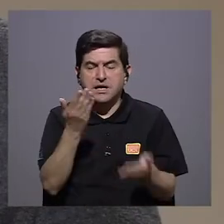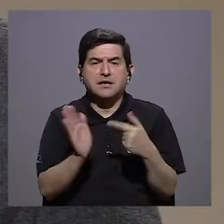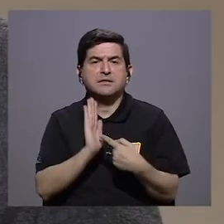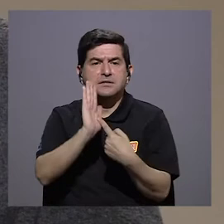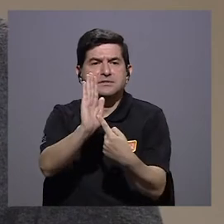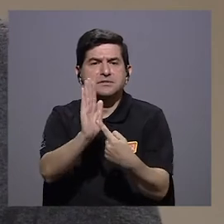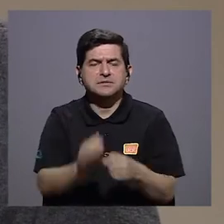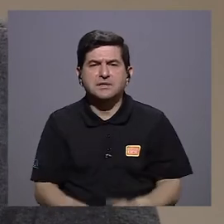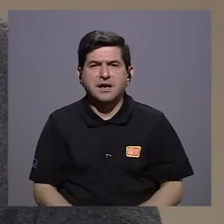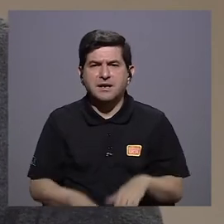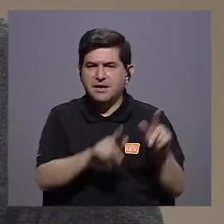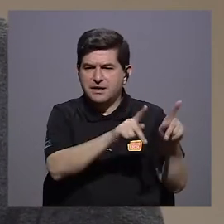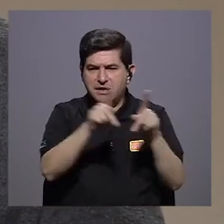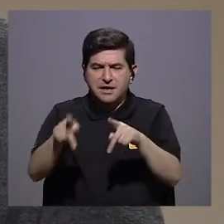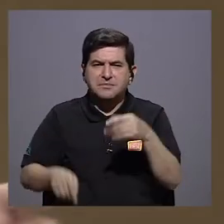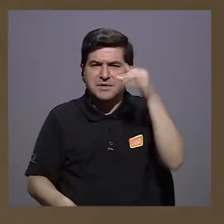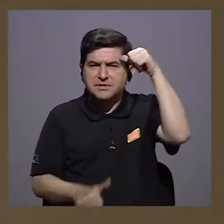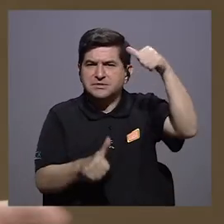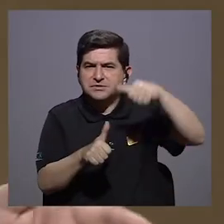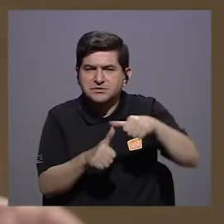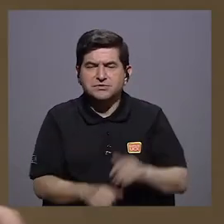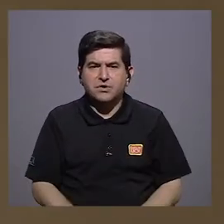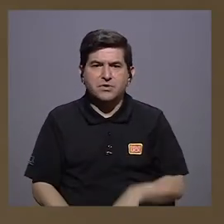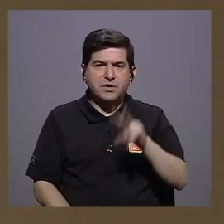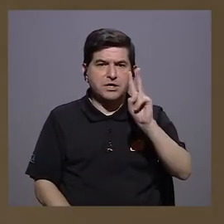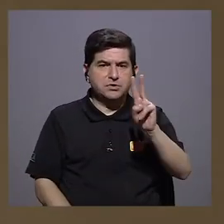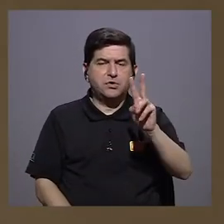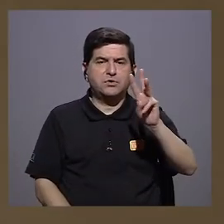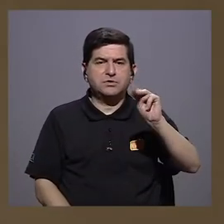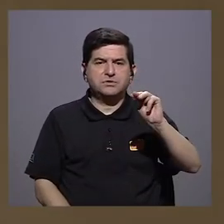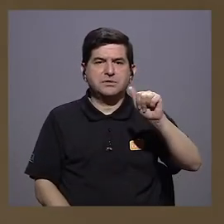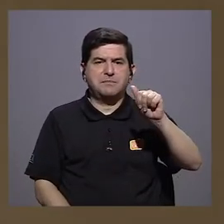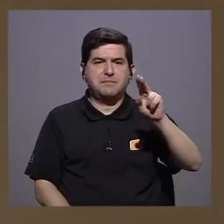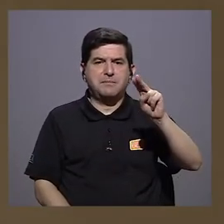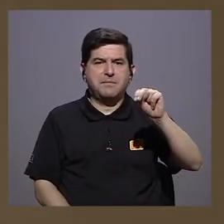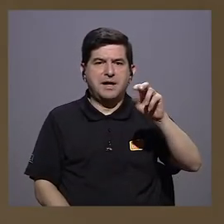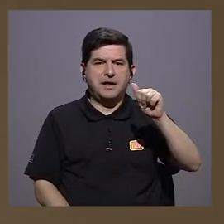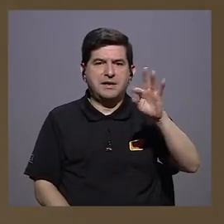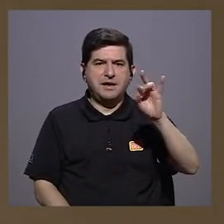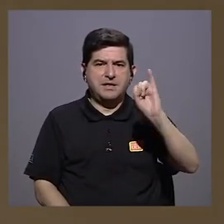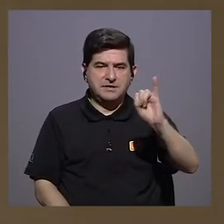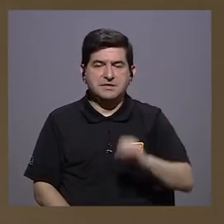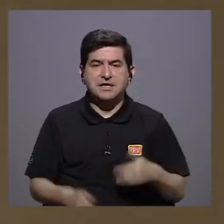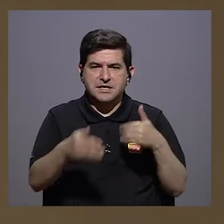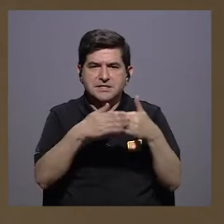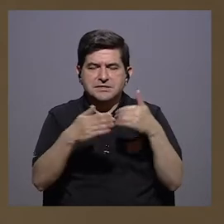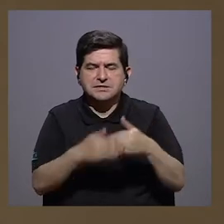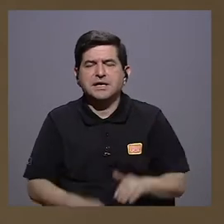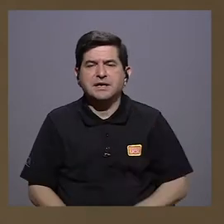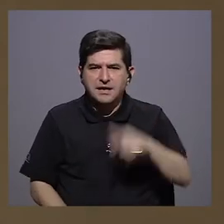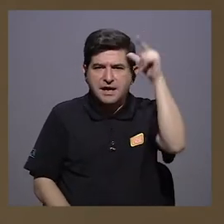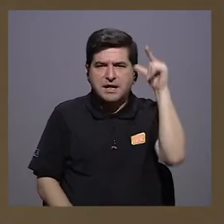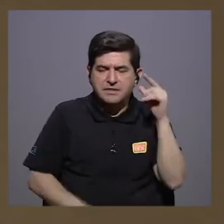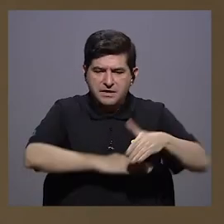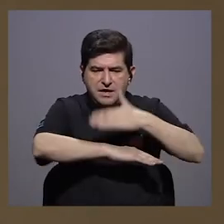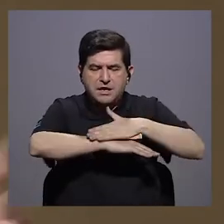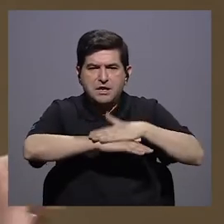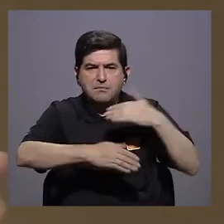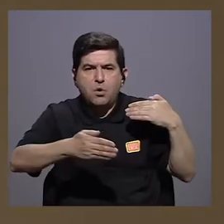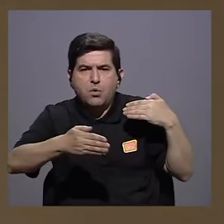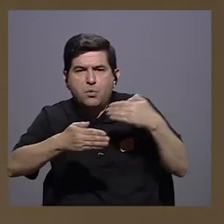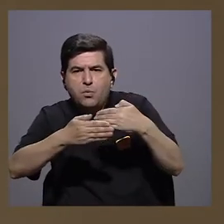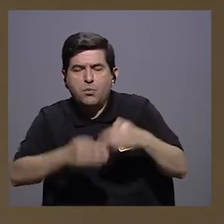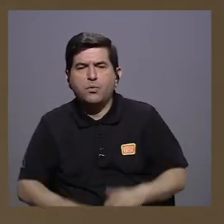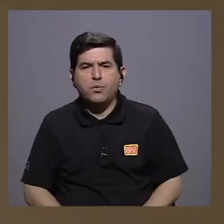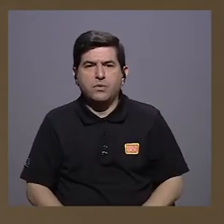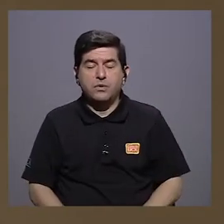dejarles esa imagen a la ciudadanía donde dos manatíes se acercan a las costas de Limón, por ejemplo. Voy a